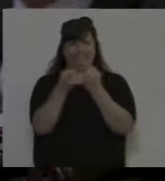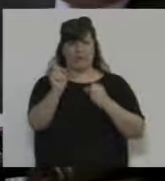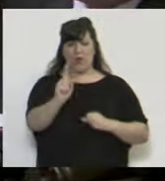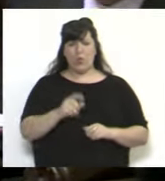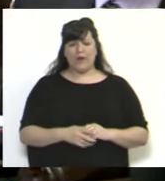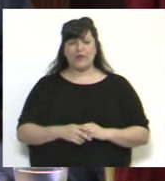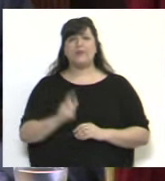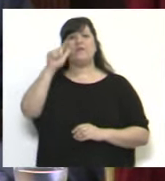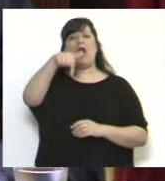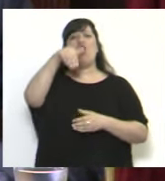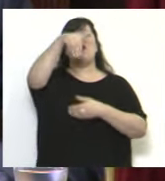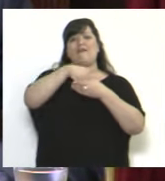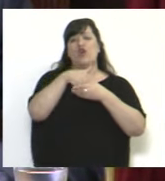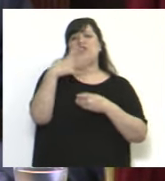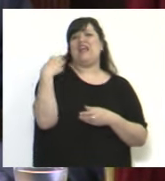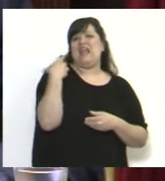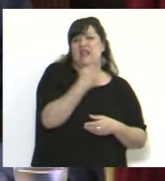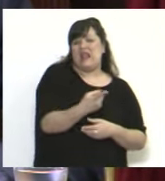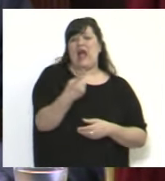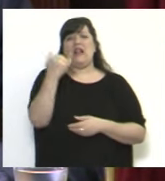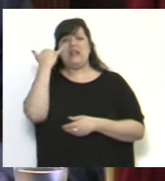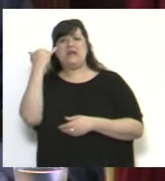Se va a votar en general y en particular